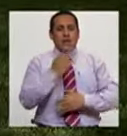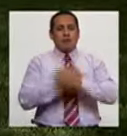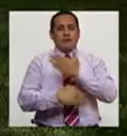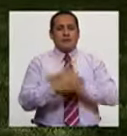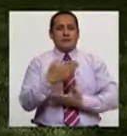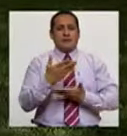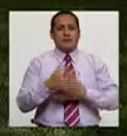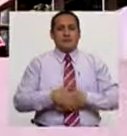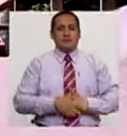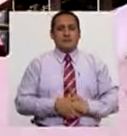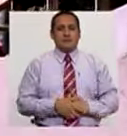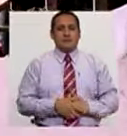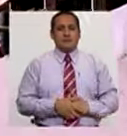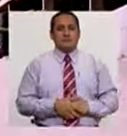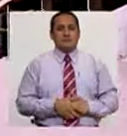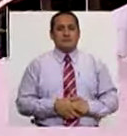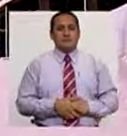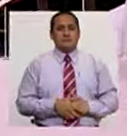las personas con discapacidad.